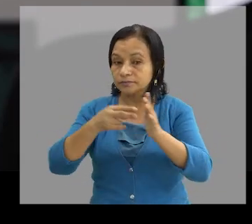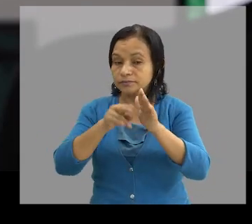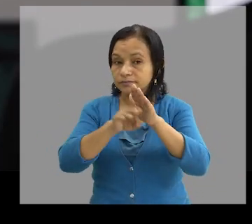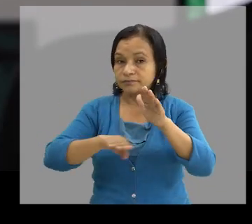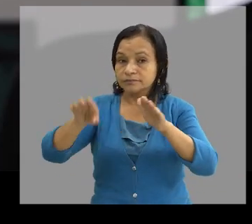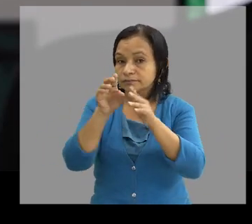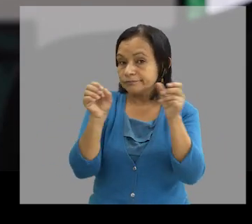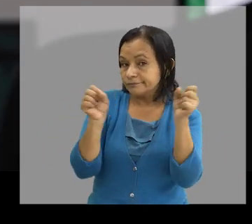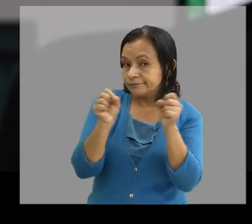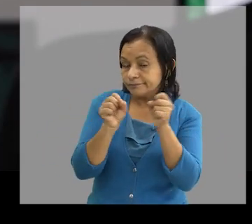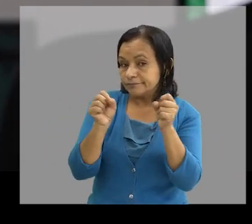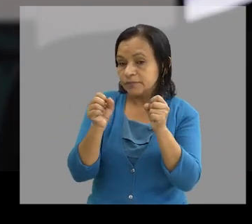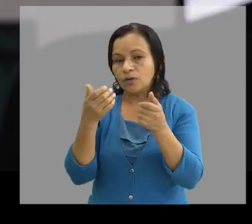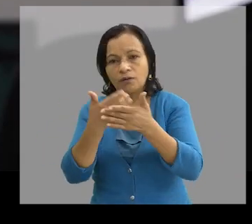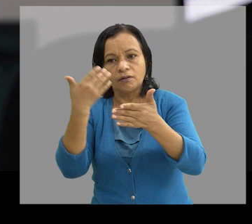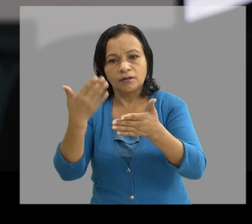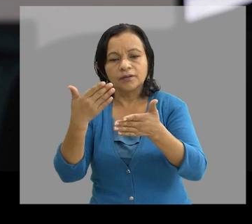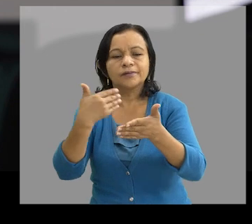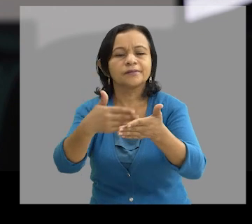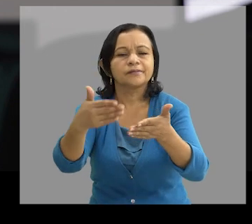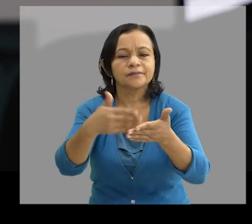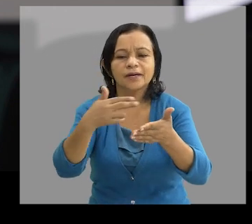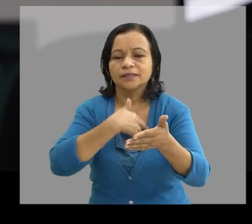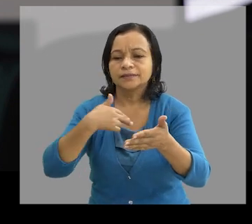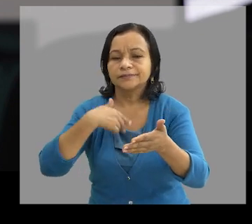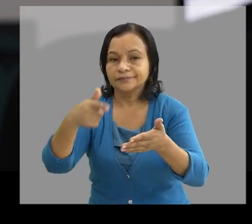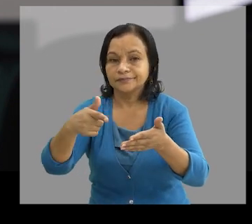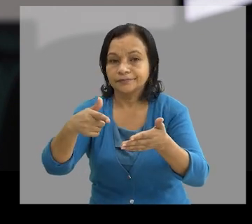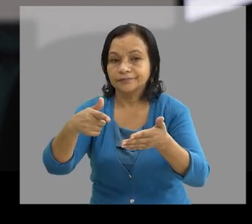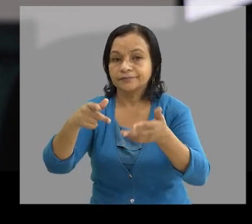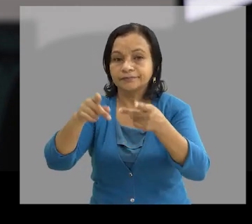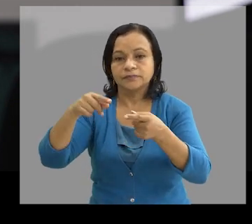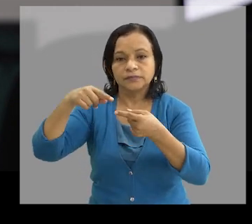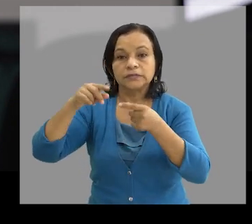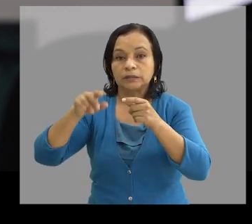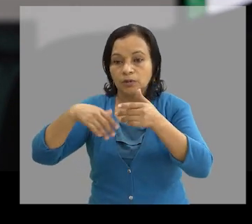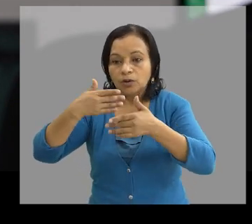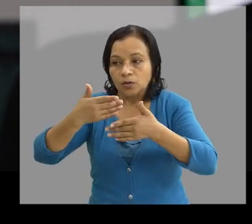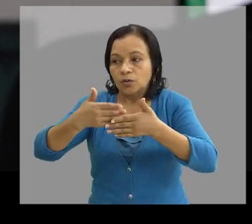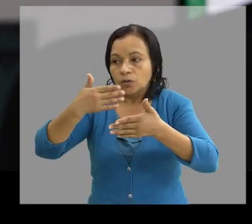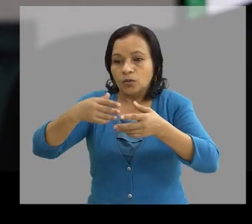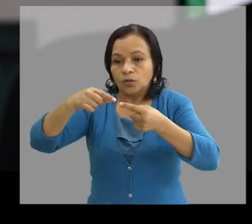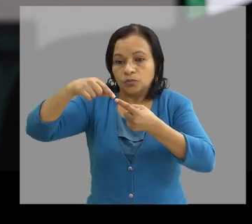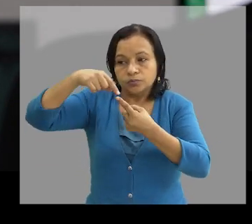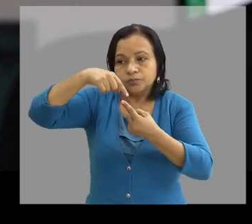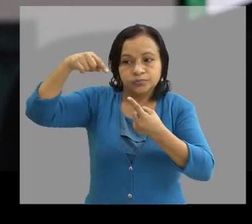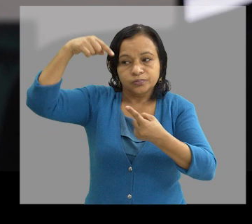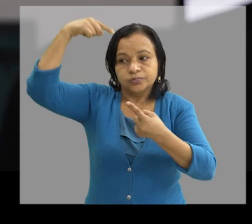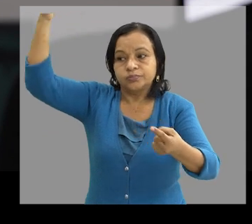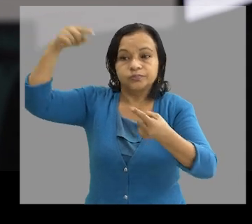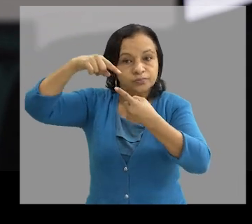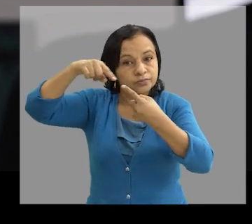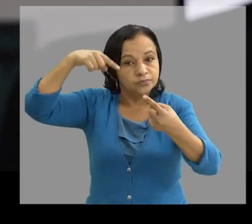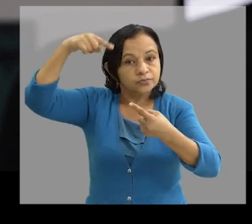aumento de la temperatura Generando esto facilidad o herramientas para que los huracanes se puedan formar De una manera a tiempo récord